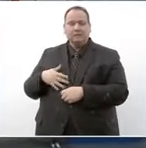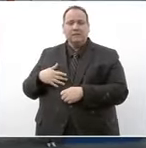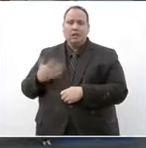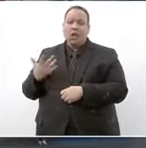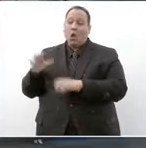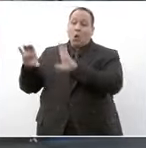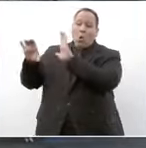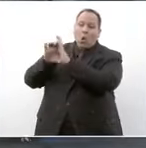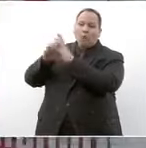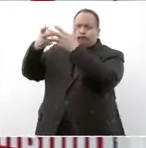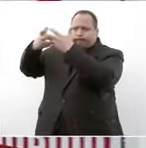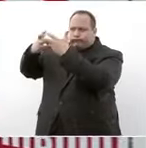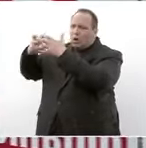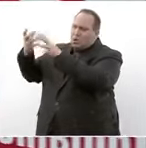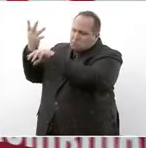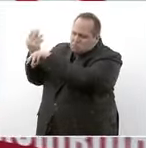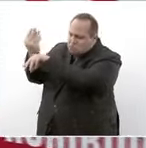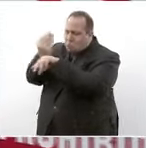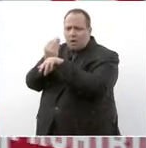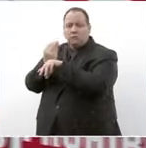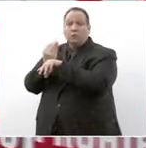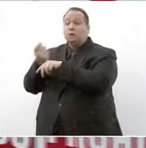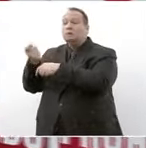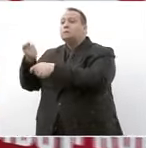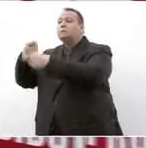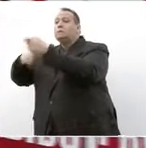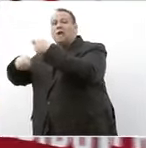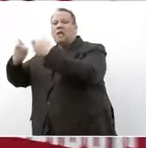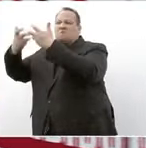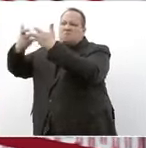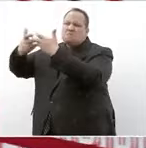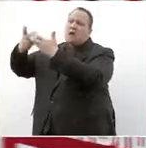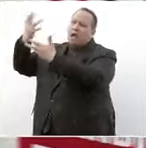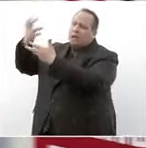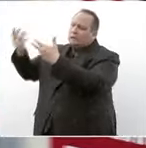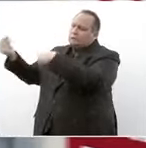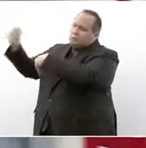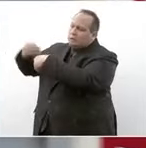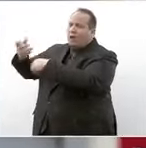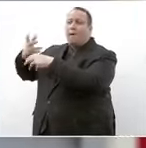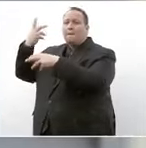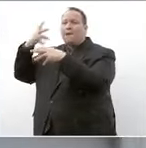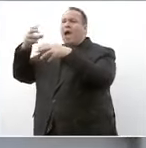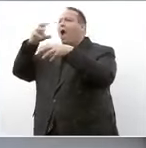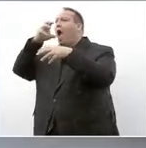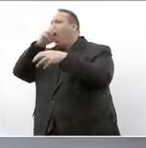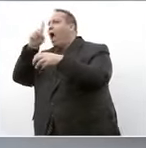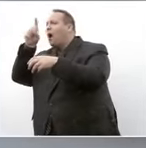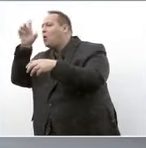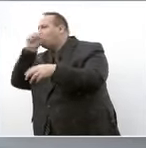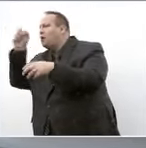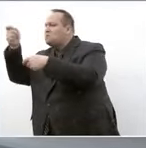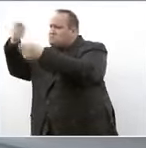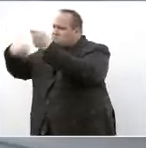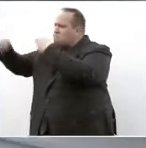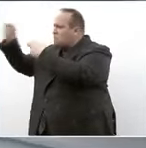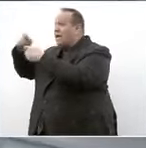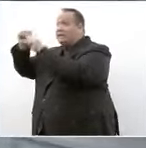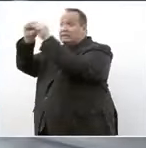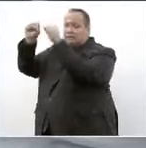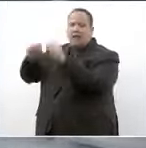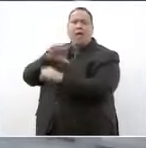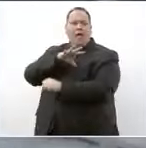se renovó el cuarto de máquinas se hizo la sustitución de equipos complementarios para calderas suministro e